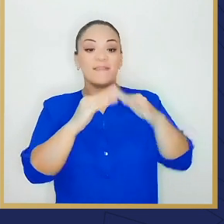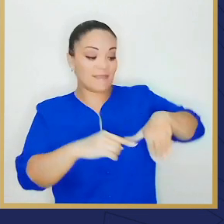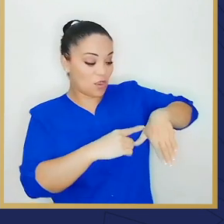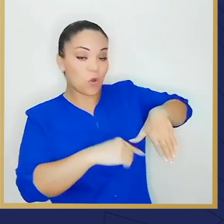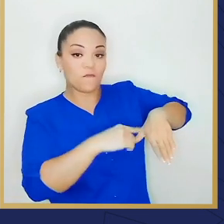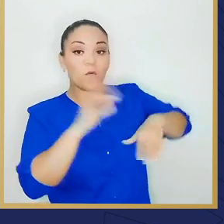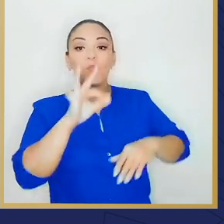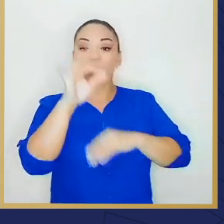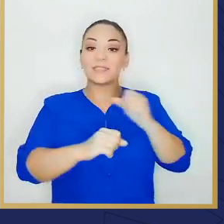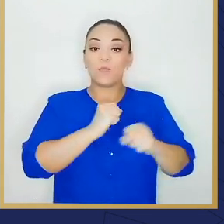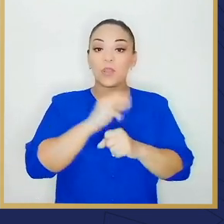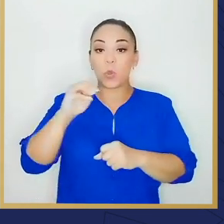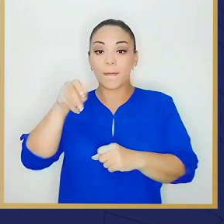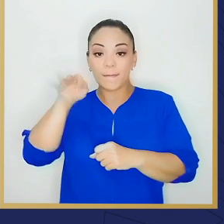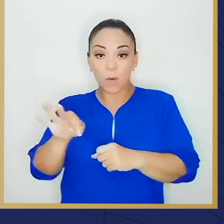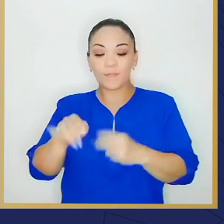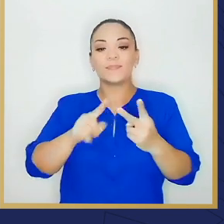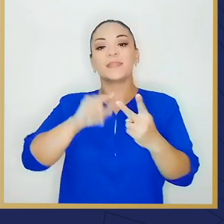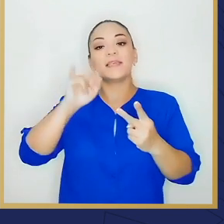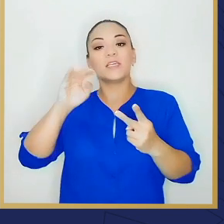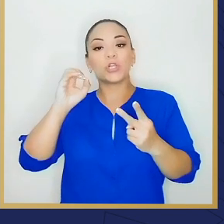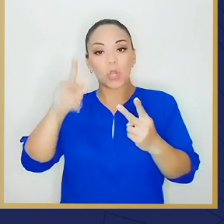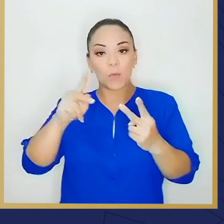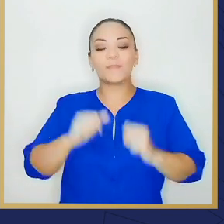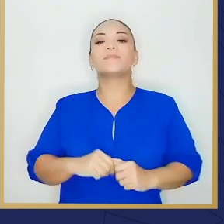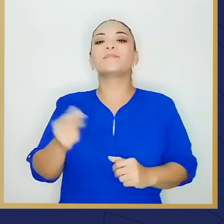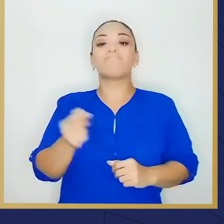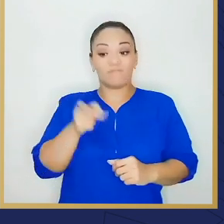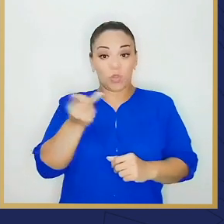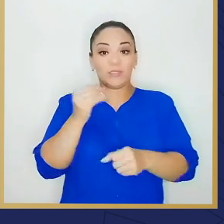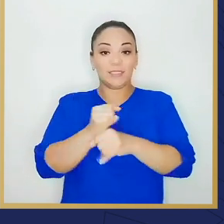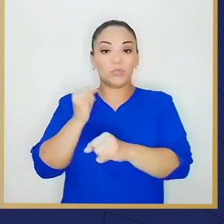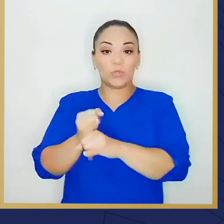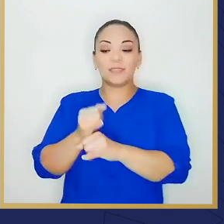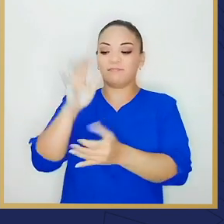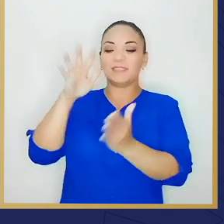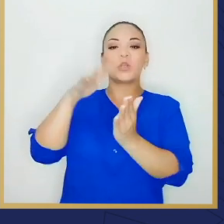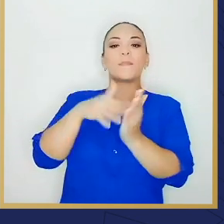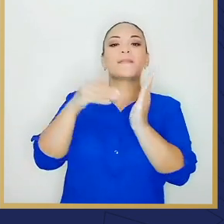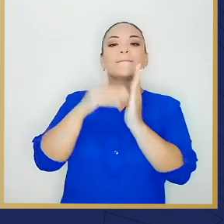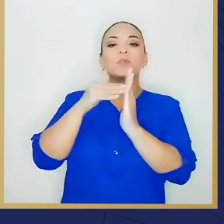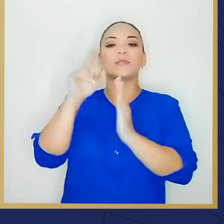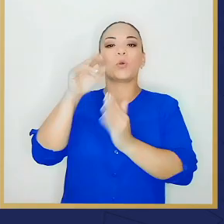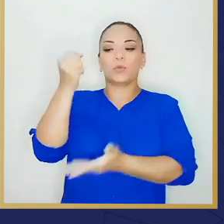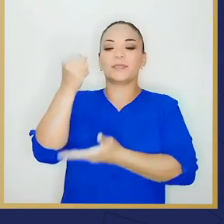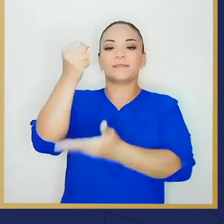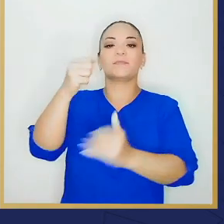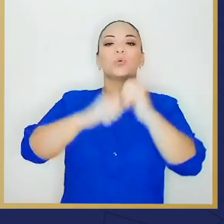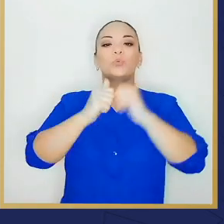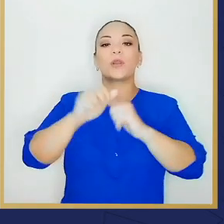El próximo año, el MOP y el INCOP van a invertir 5 mil millones de colones en la